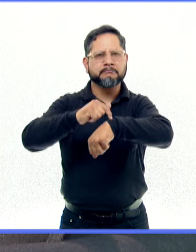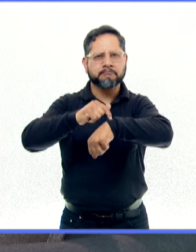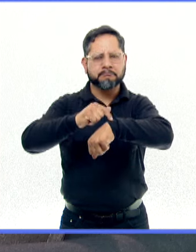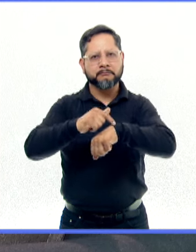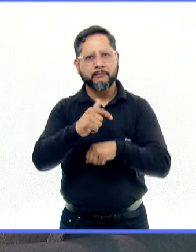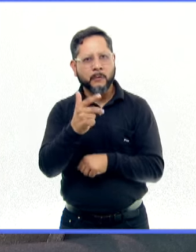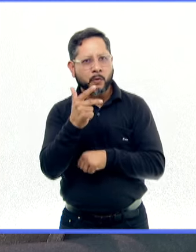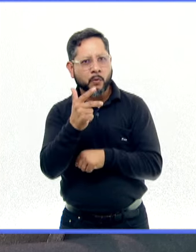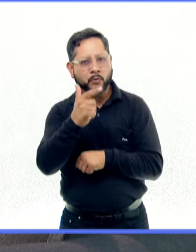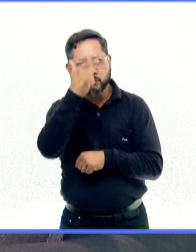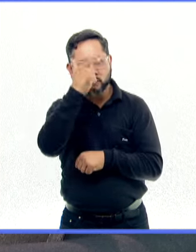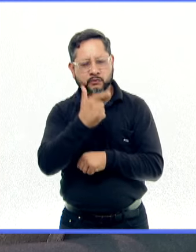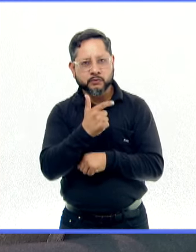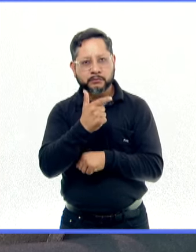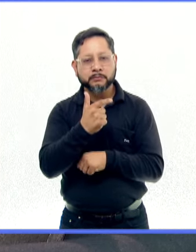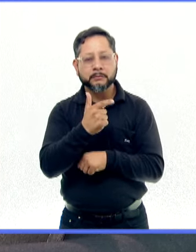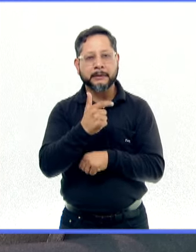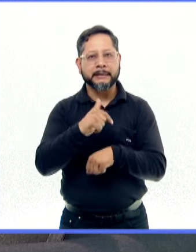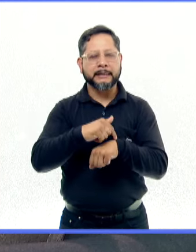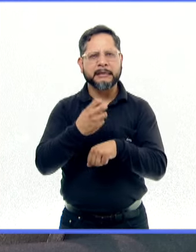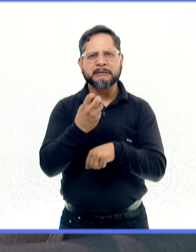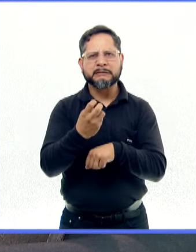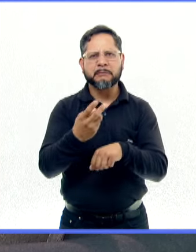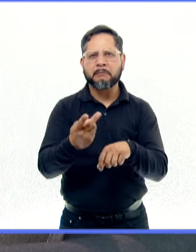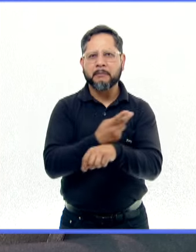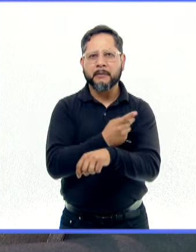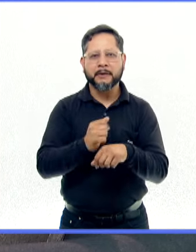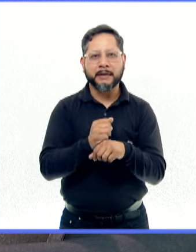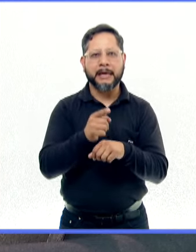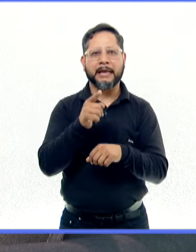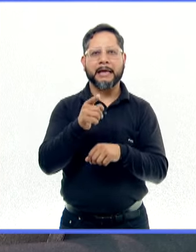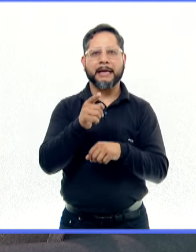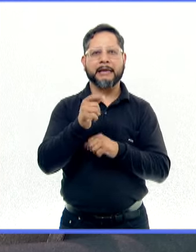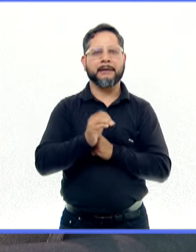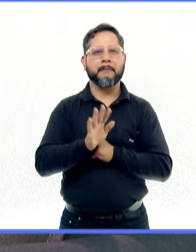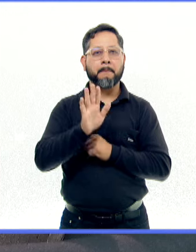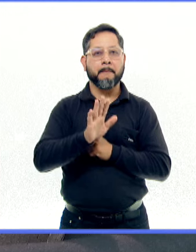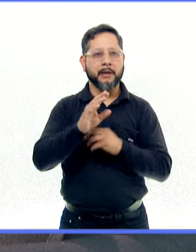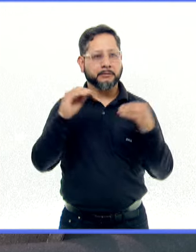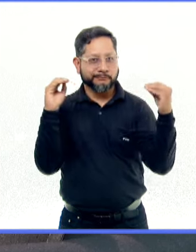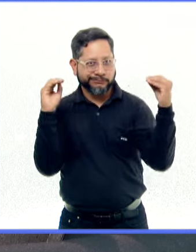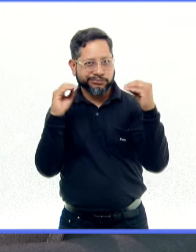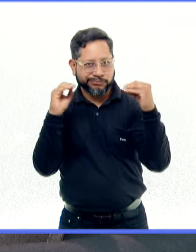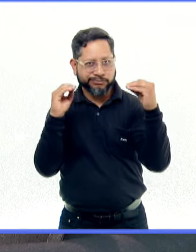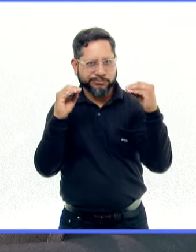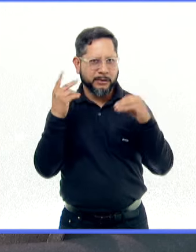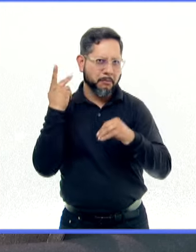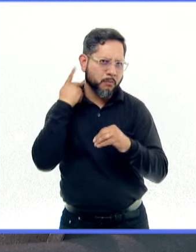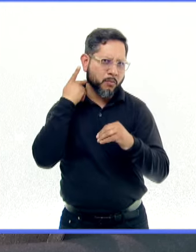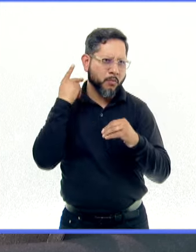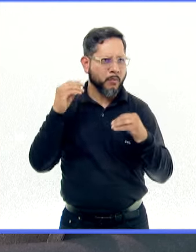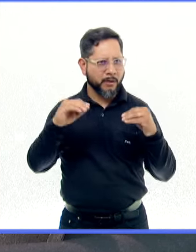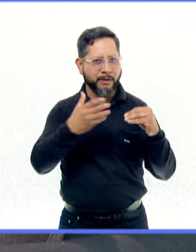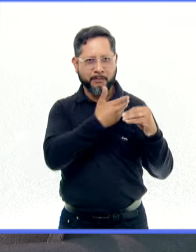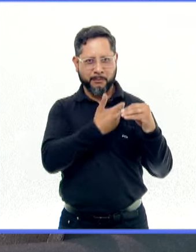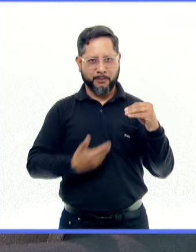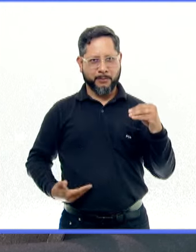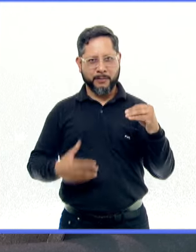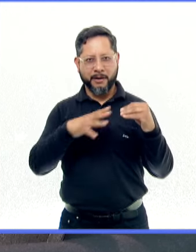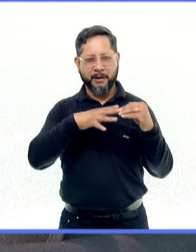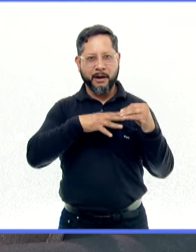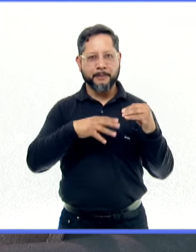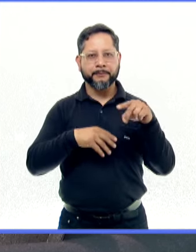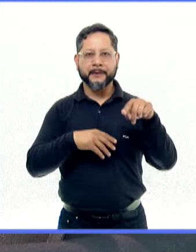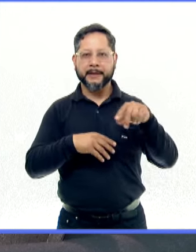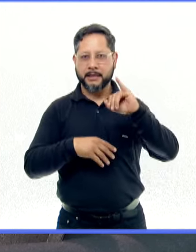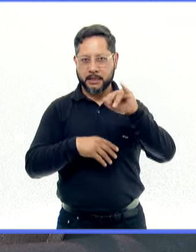horas, fecha y día y hora, perdón, en la que sucederá el primero de los tres debates presidenciales que marca el